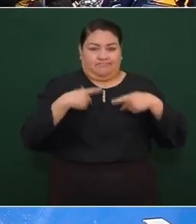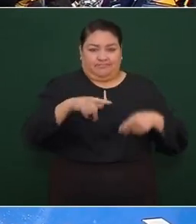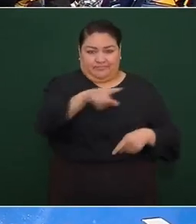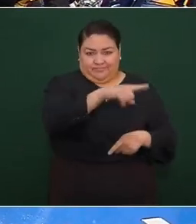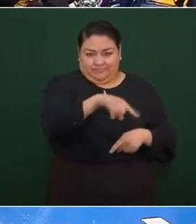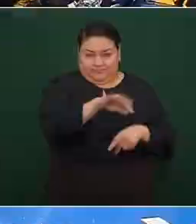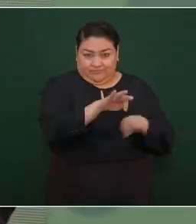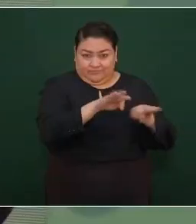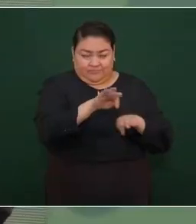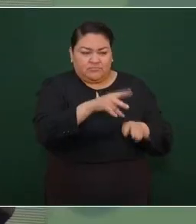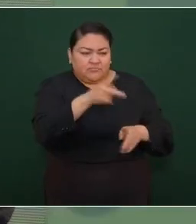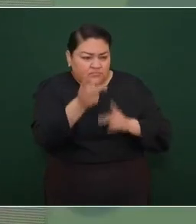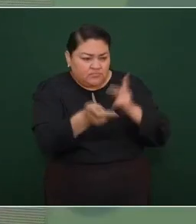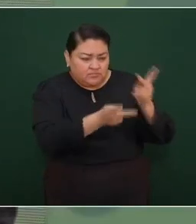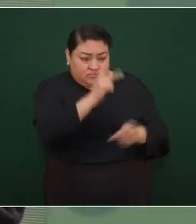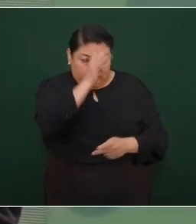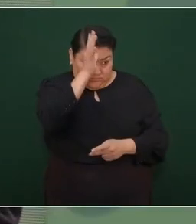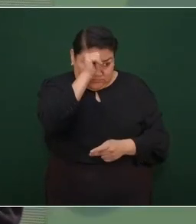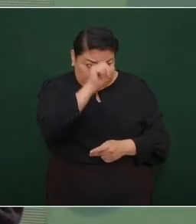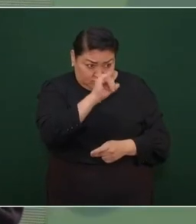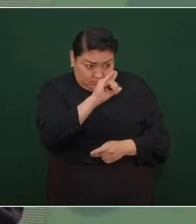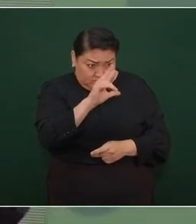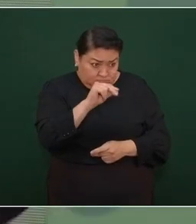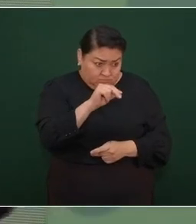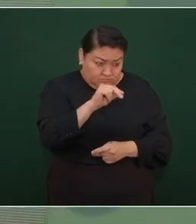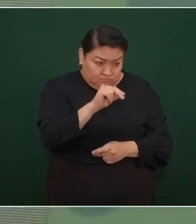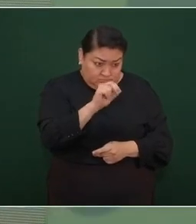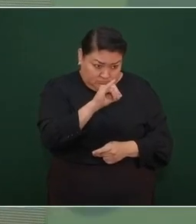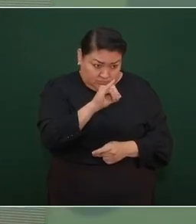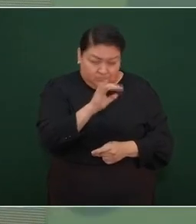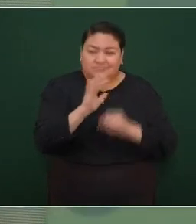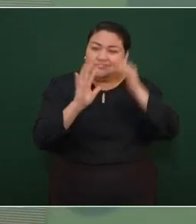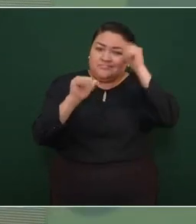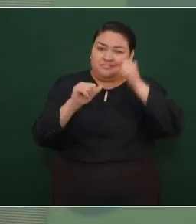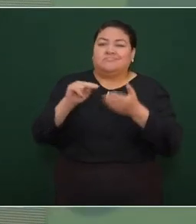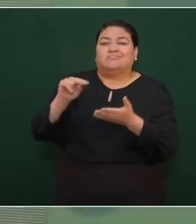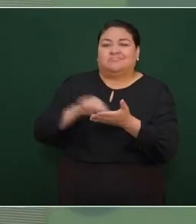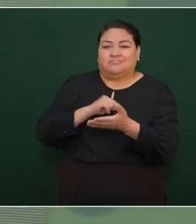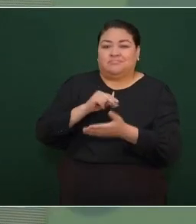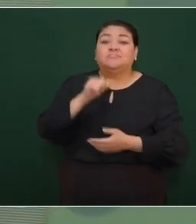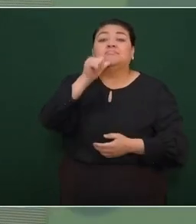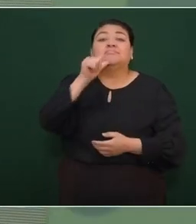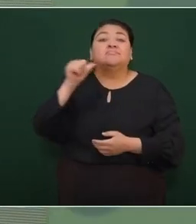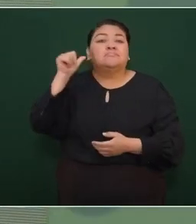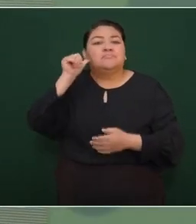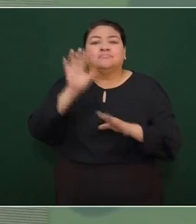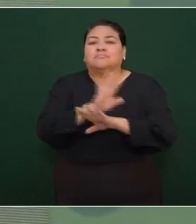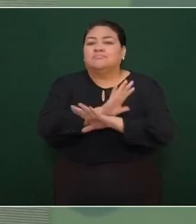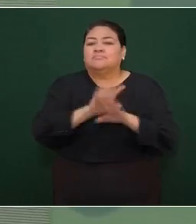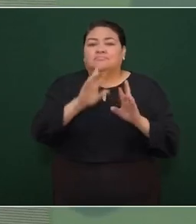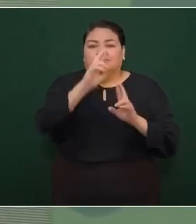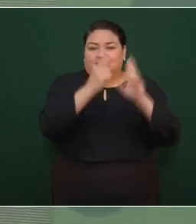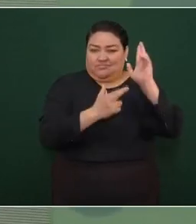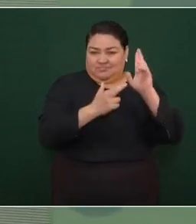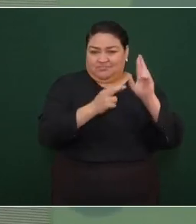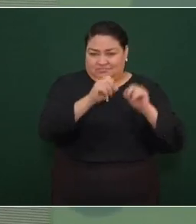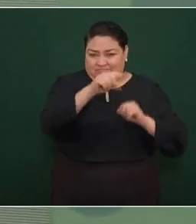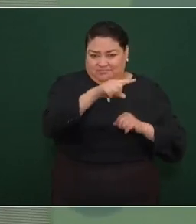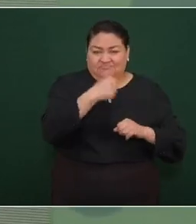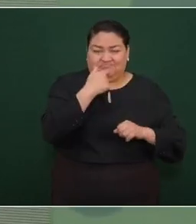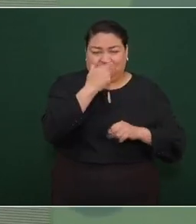a los trabajadores y ayer se resolvió que ya se habían llevado a cabo